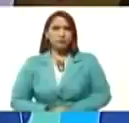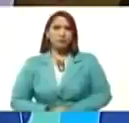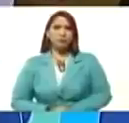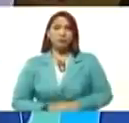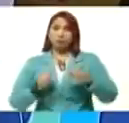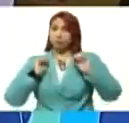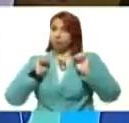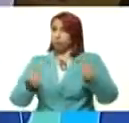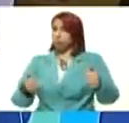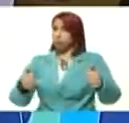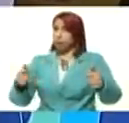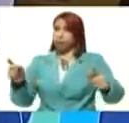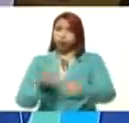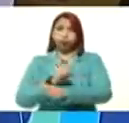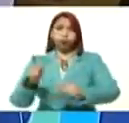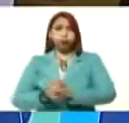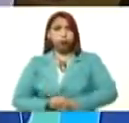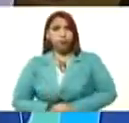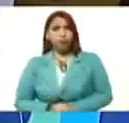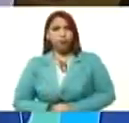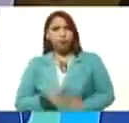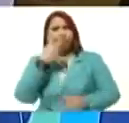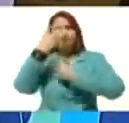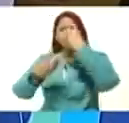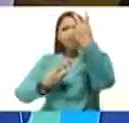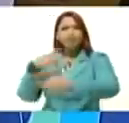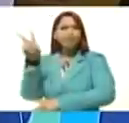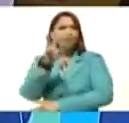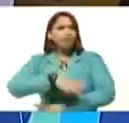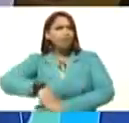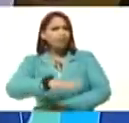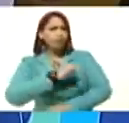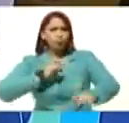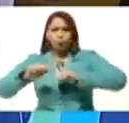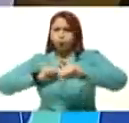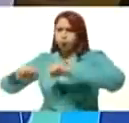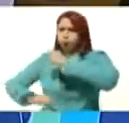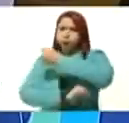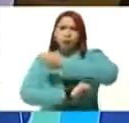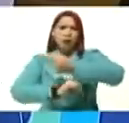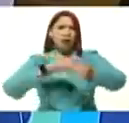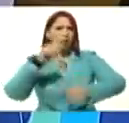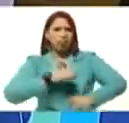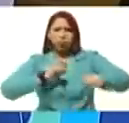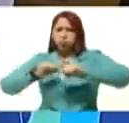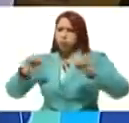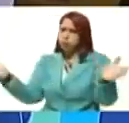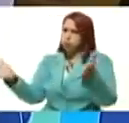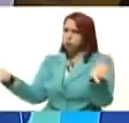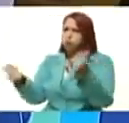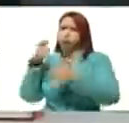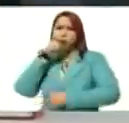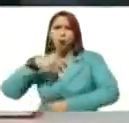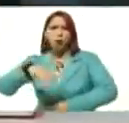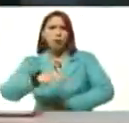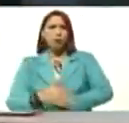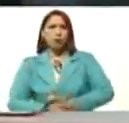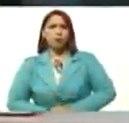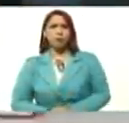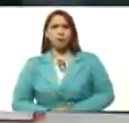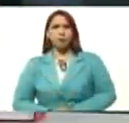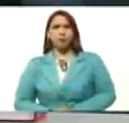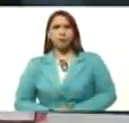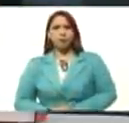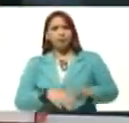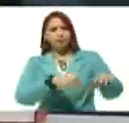Arranca a millón este comando de campaña, a recorrer el país, a mover las bases, a mover al pueblo. Y a